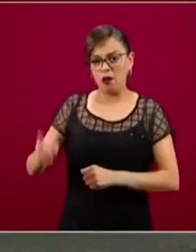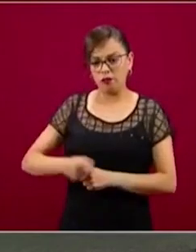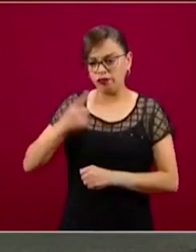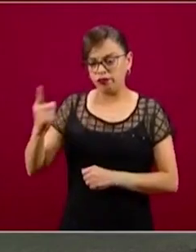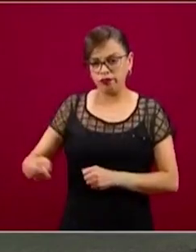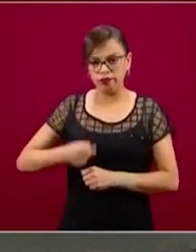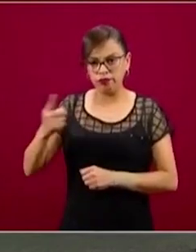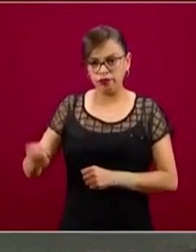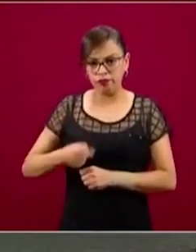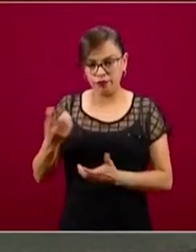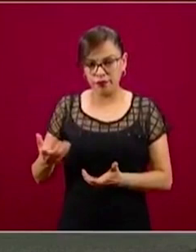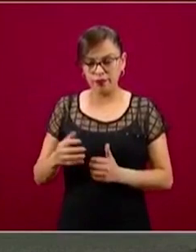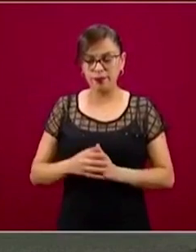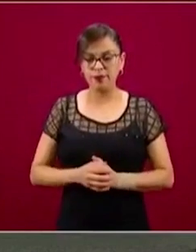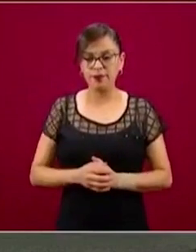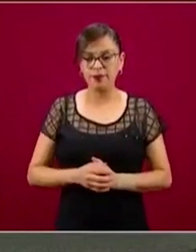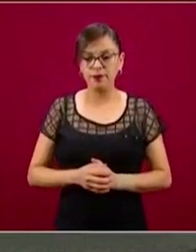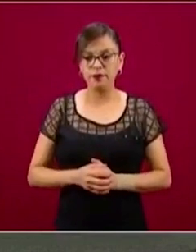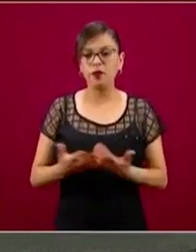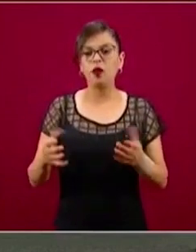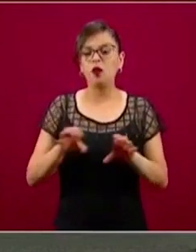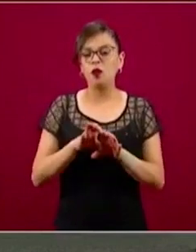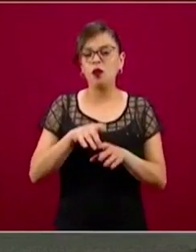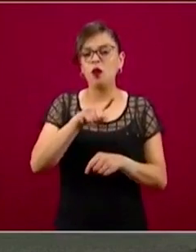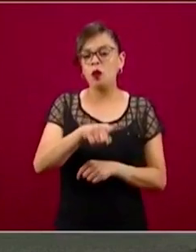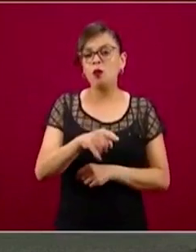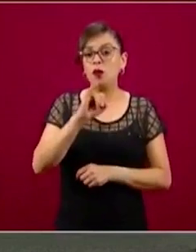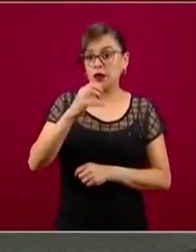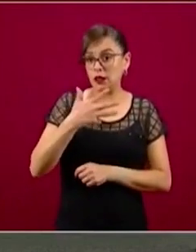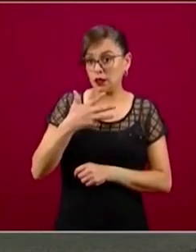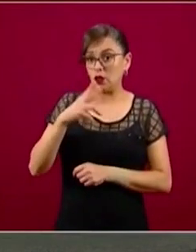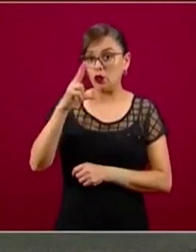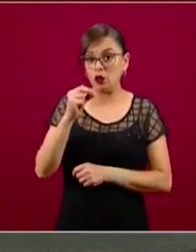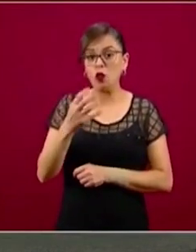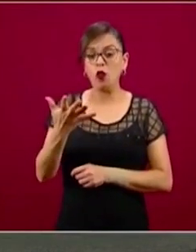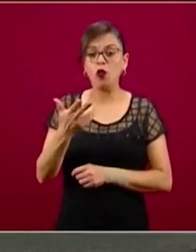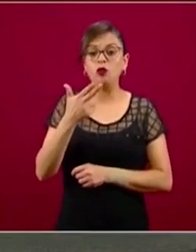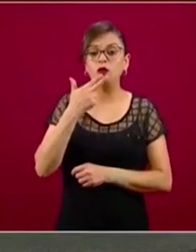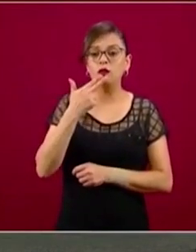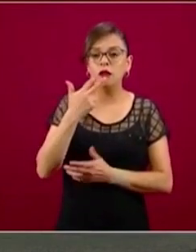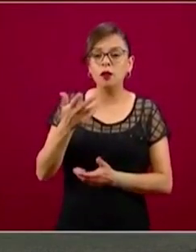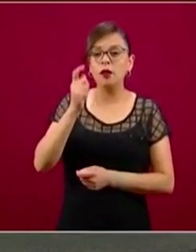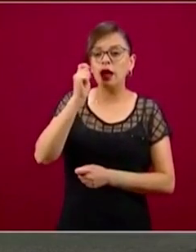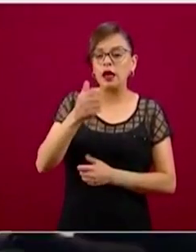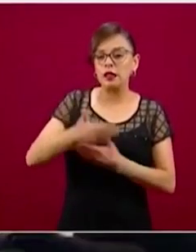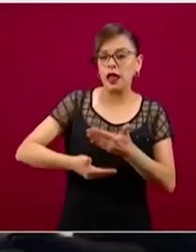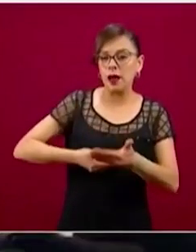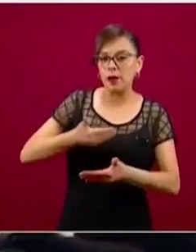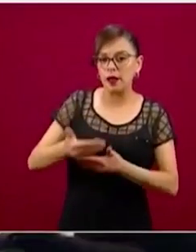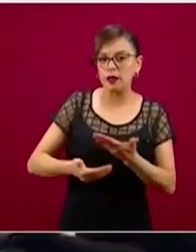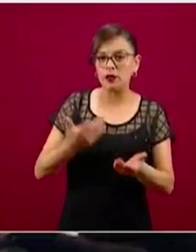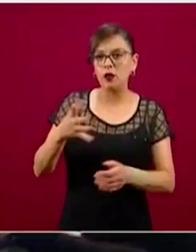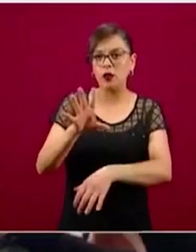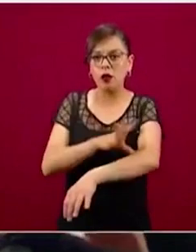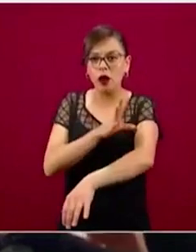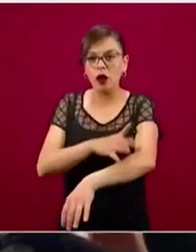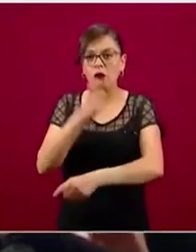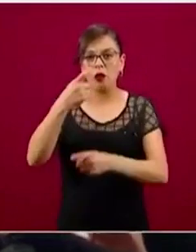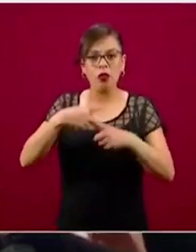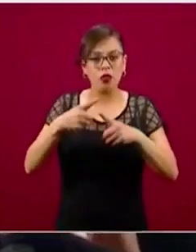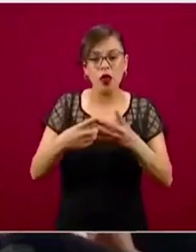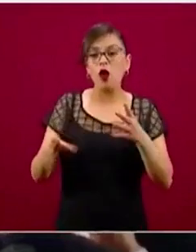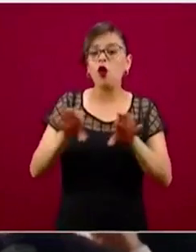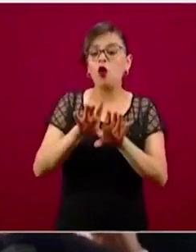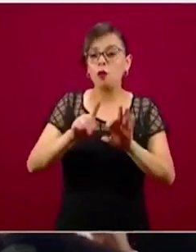accesos a los servicios, la alimentación, el ingreso, las ocupaciones, etcétera, etcétera, es un índice